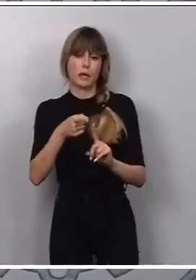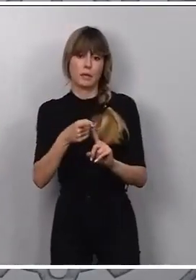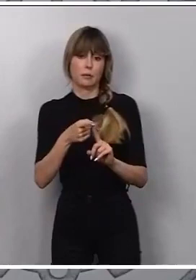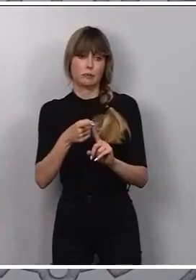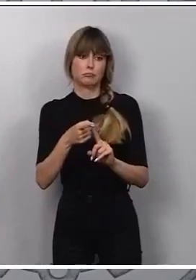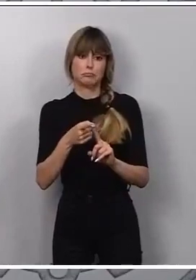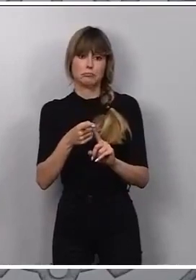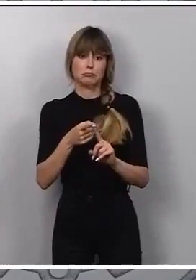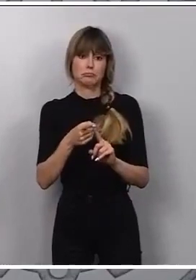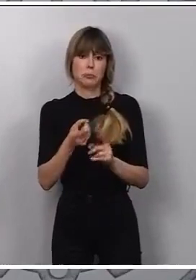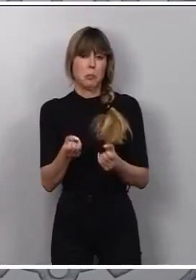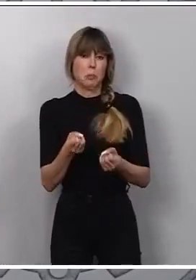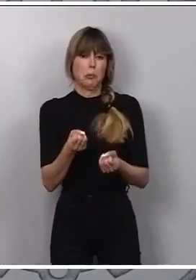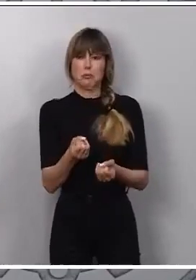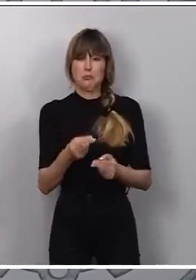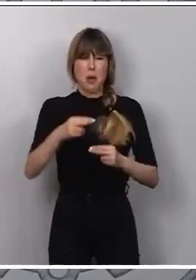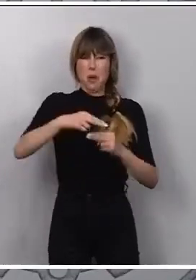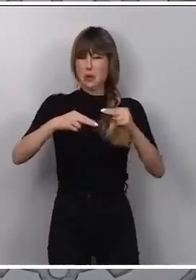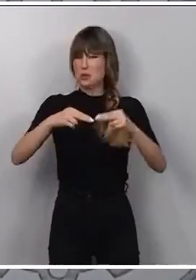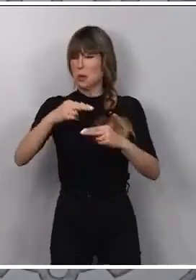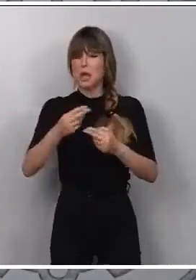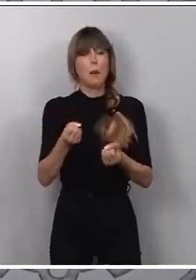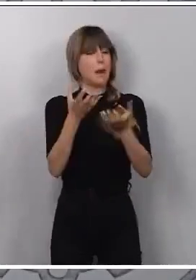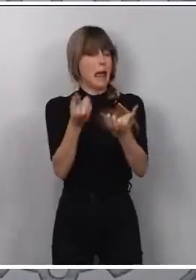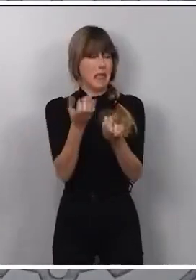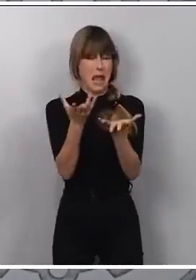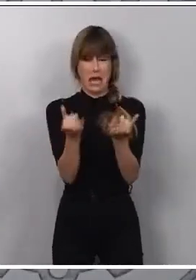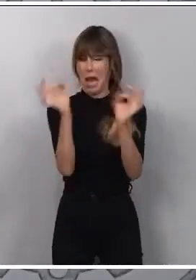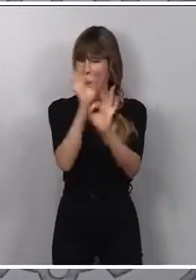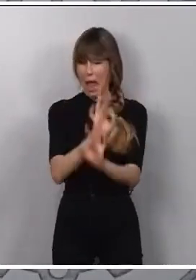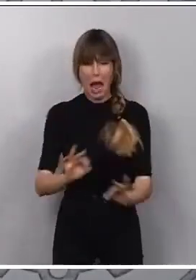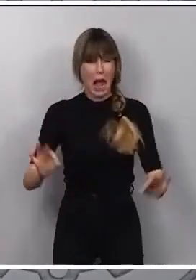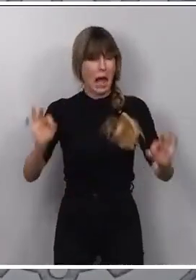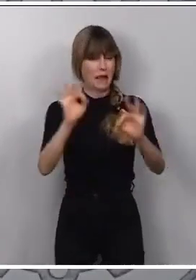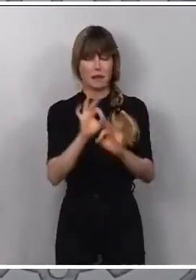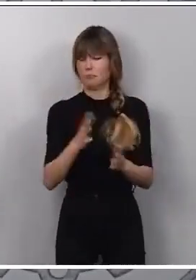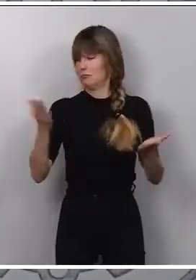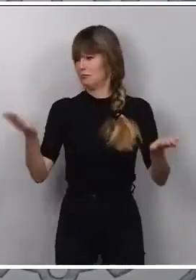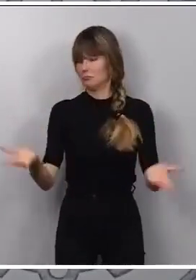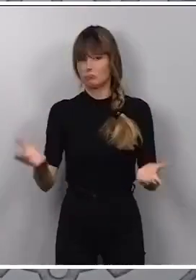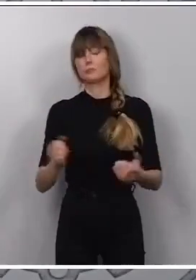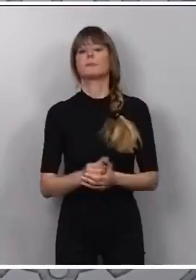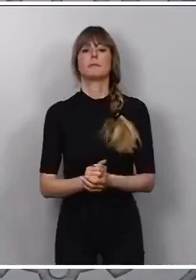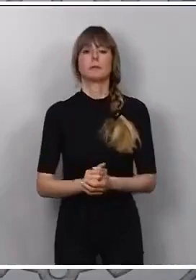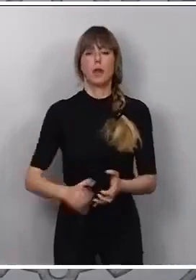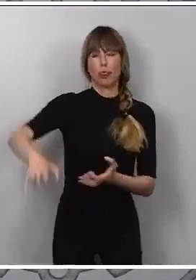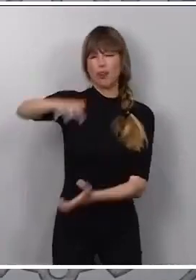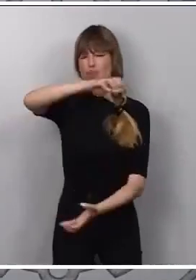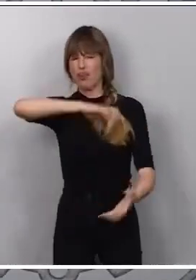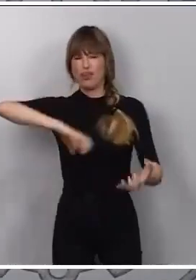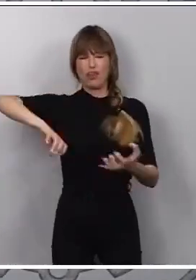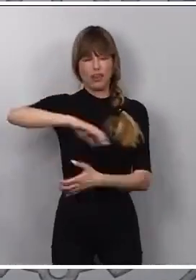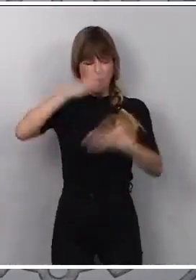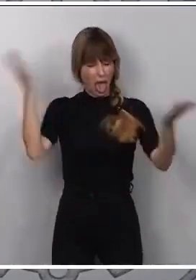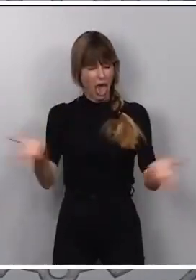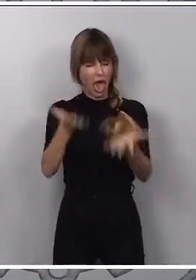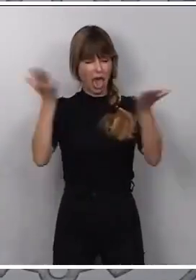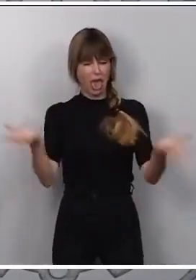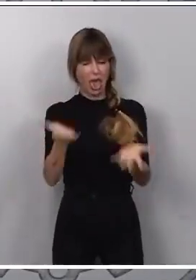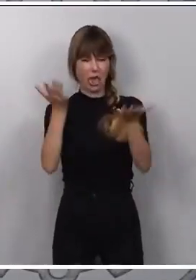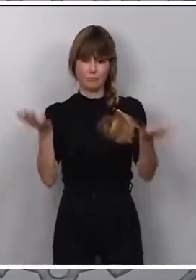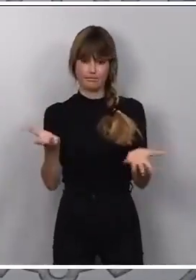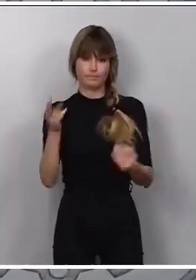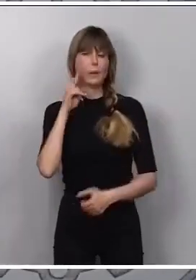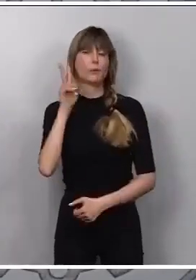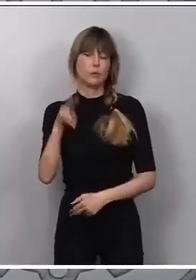no plantear nada, no construir nada, sino simple y sencillamente seguir generando ruido y más ruido desde el